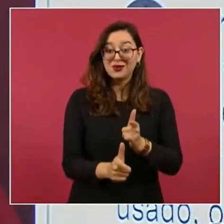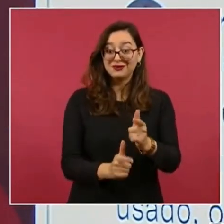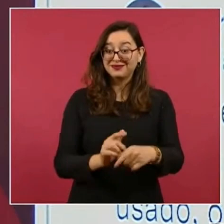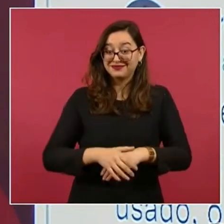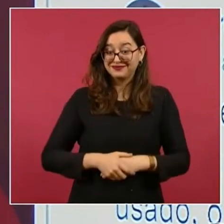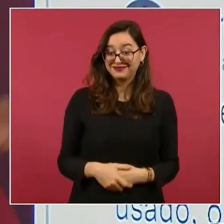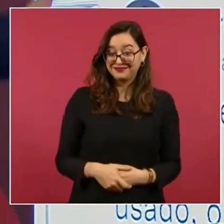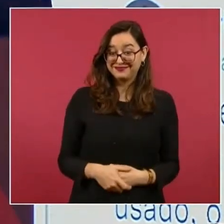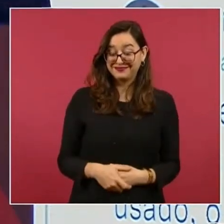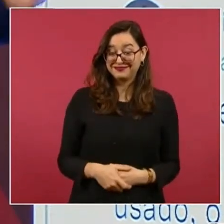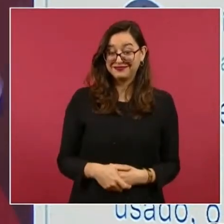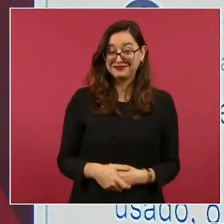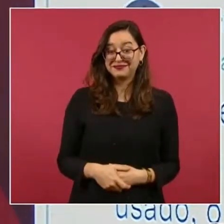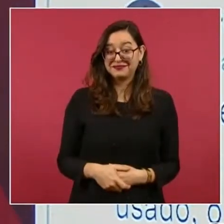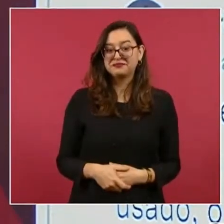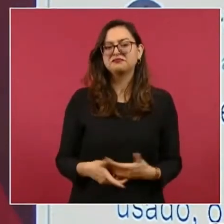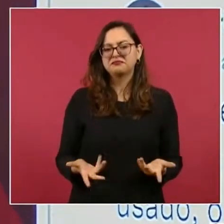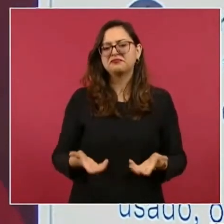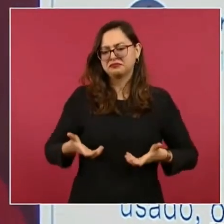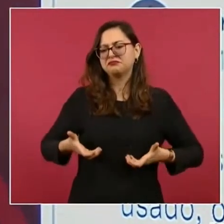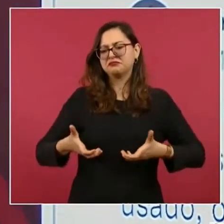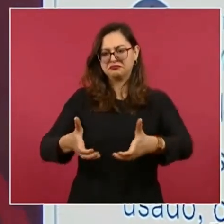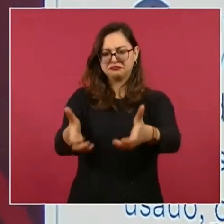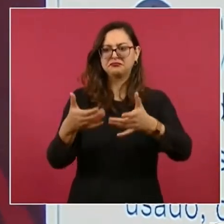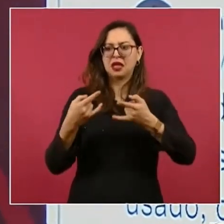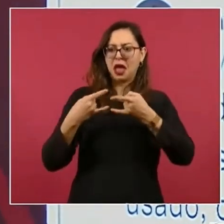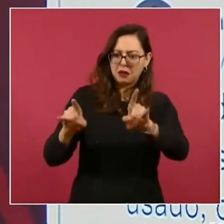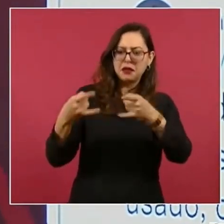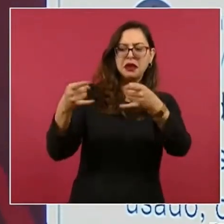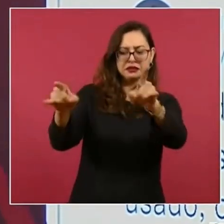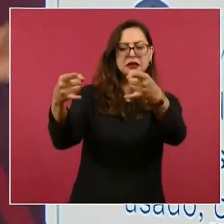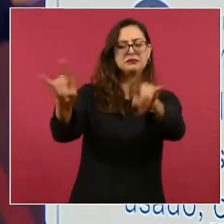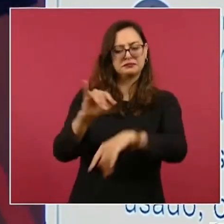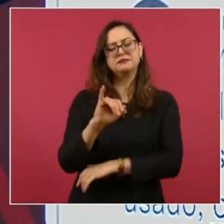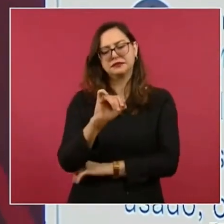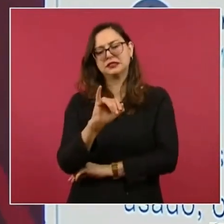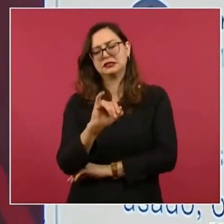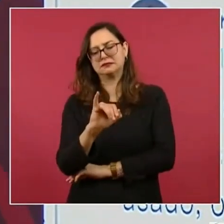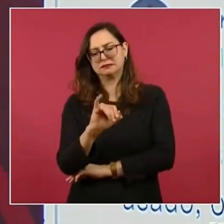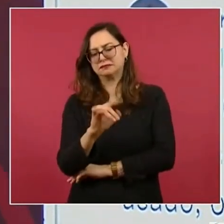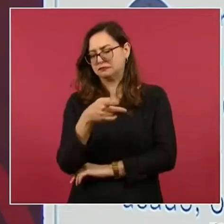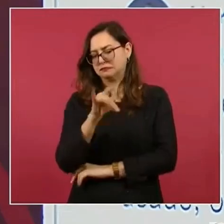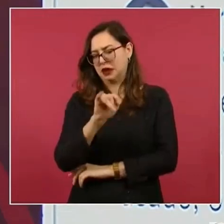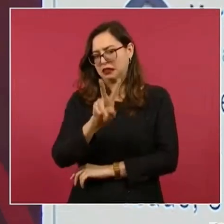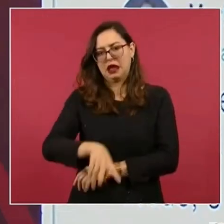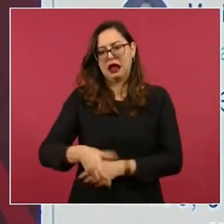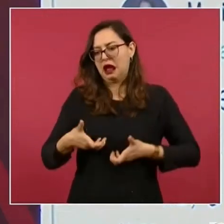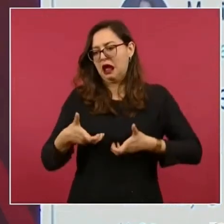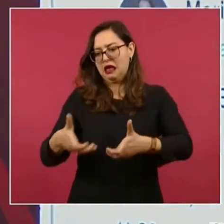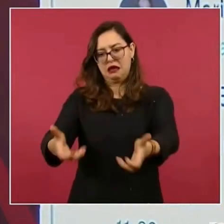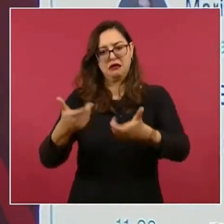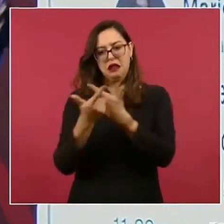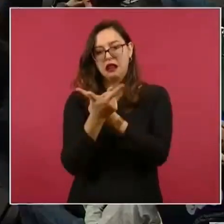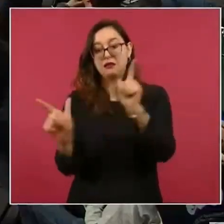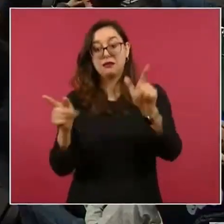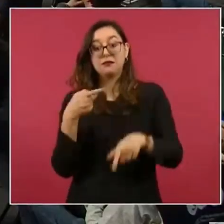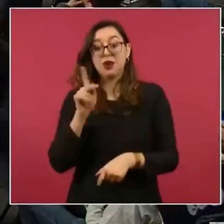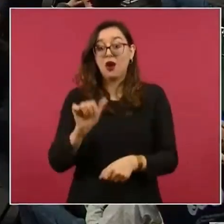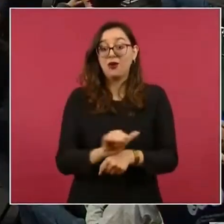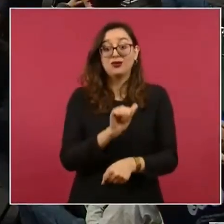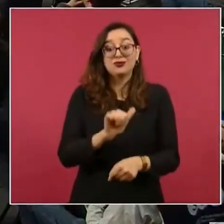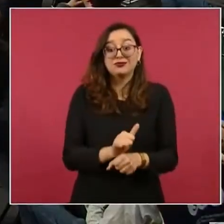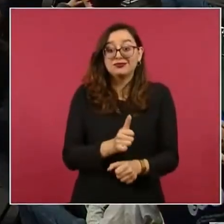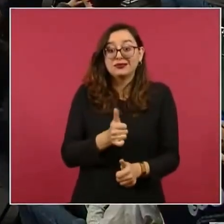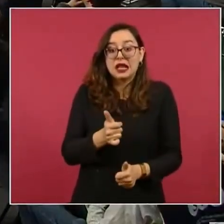la vialidad es despejada sí pero no puede ir a mucha velocidad va despacio